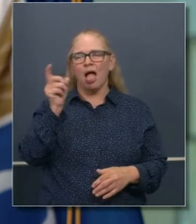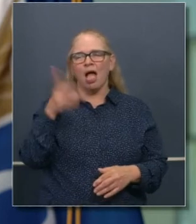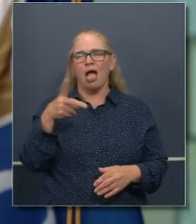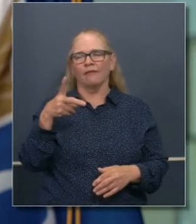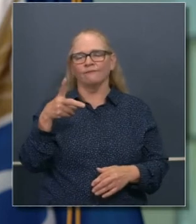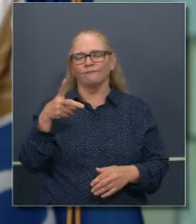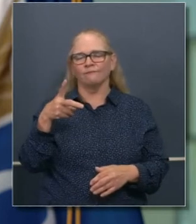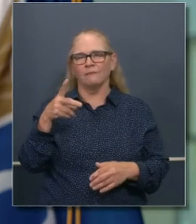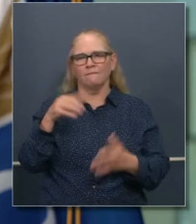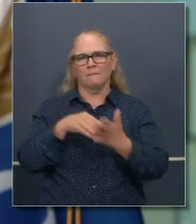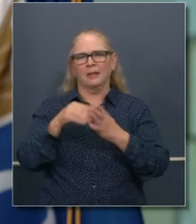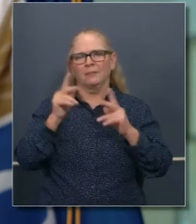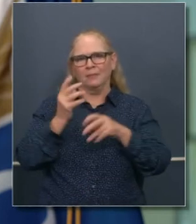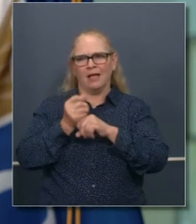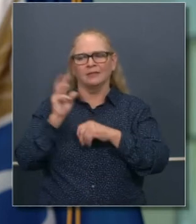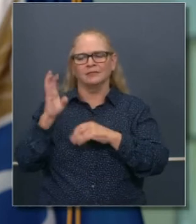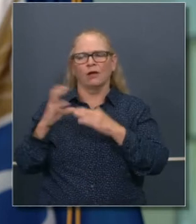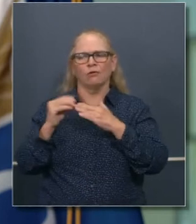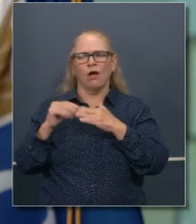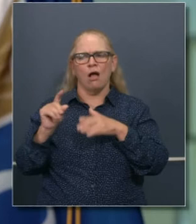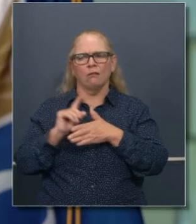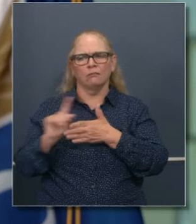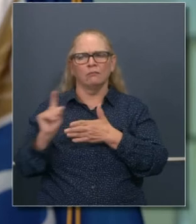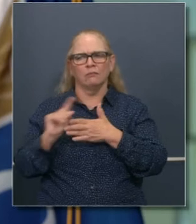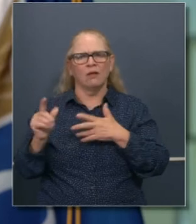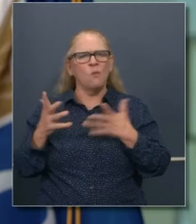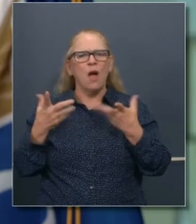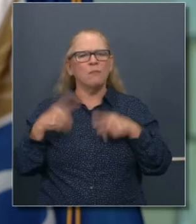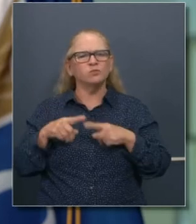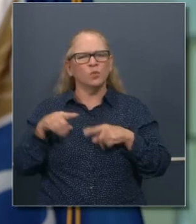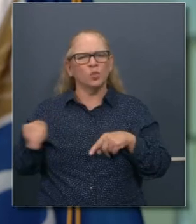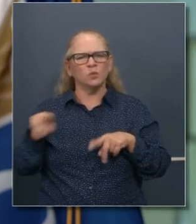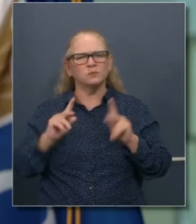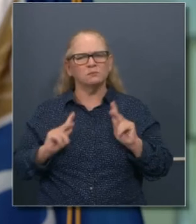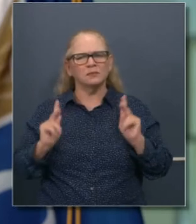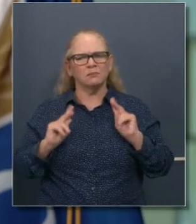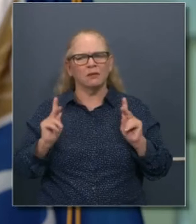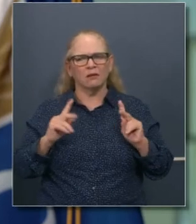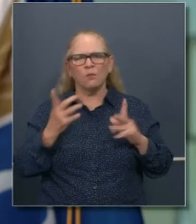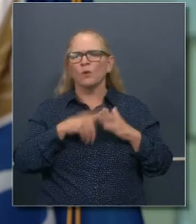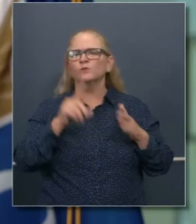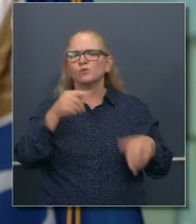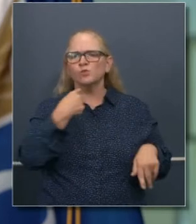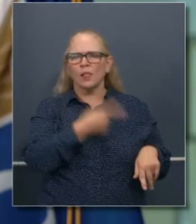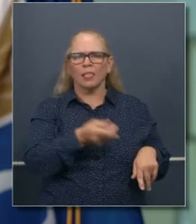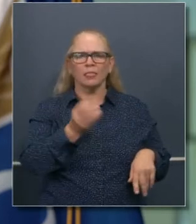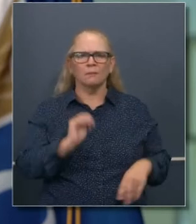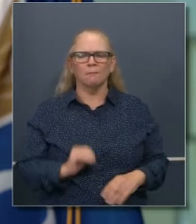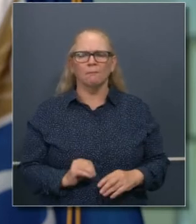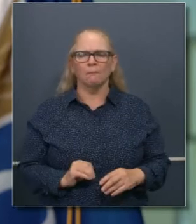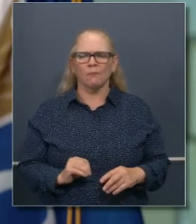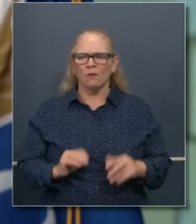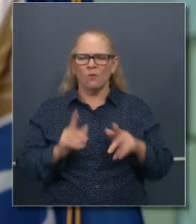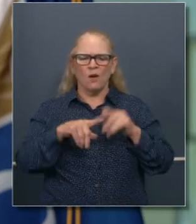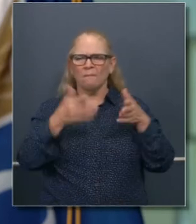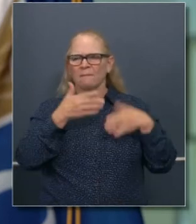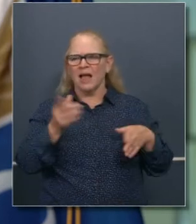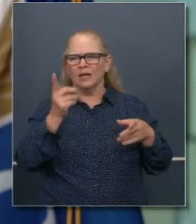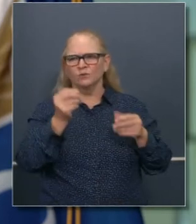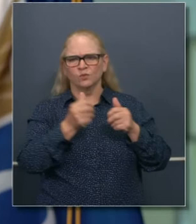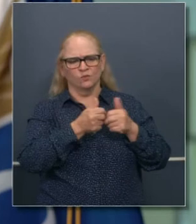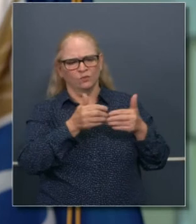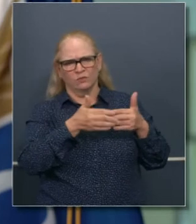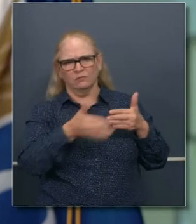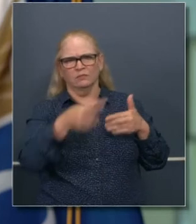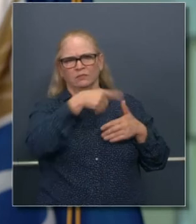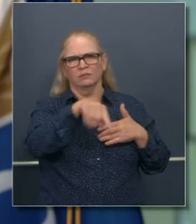dólares por semana por desempleo. ¿Qué tiene que decir usted a ellos? ¿Qué planea usted